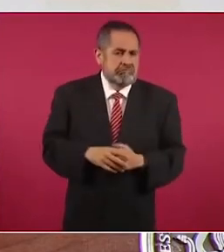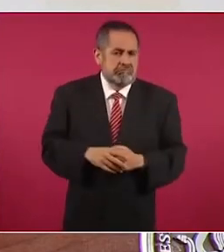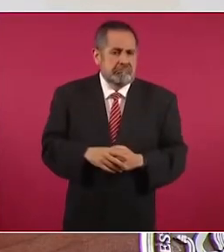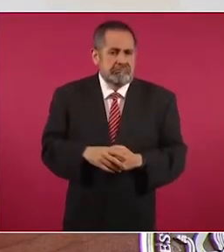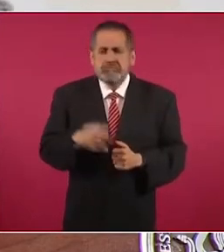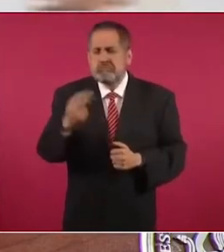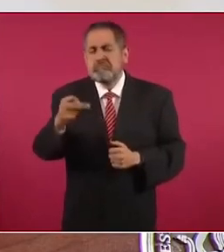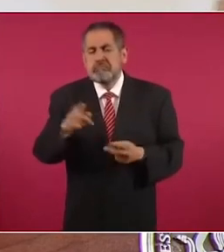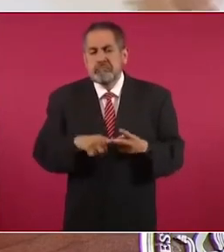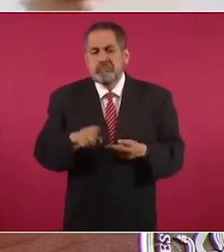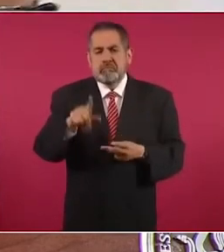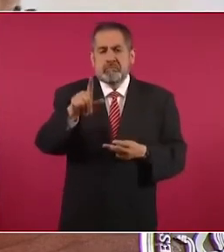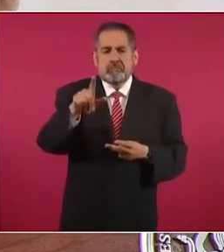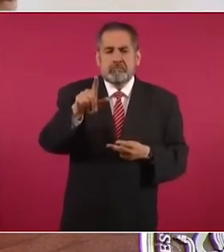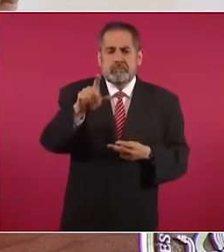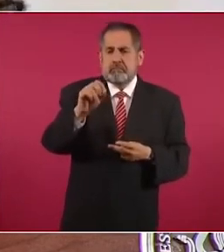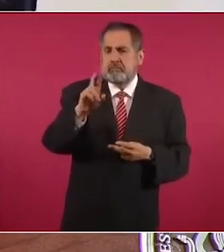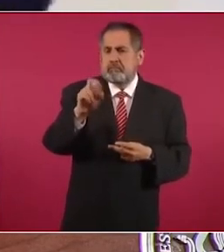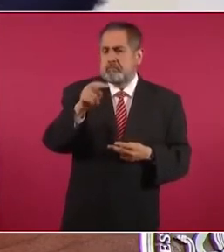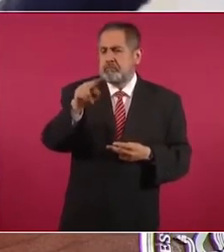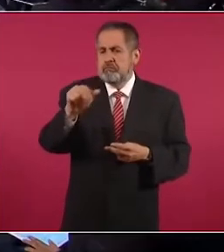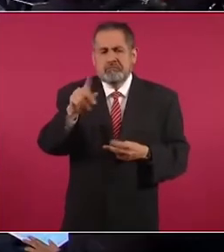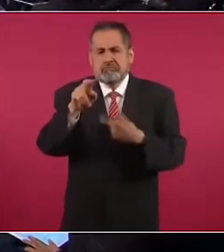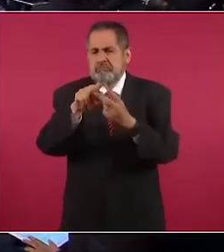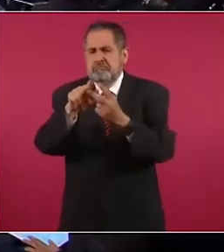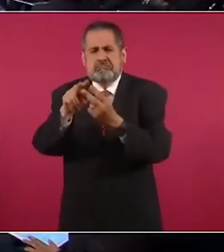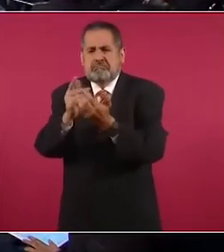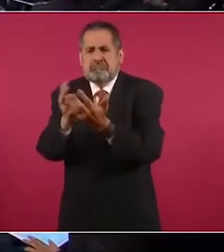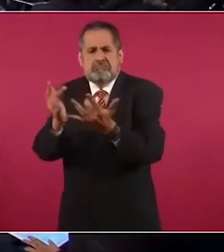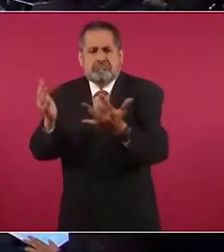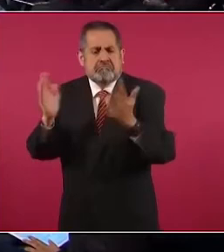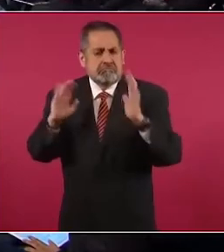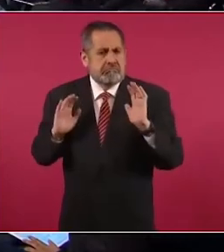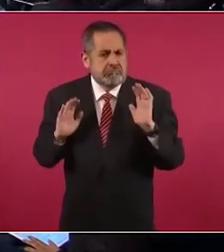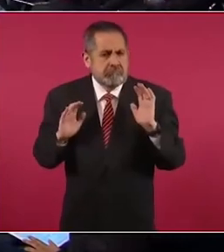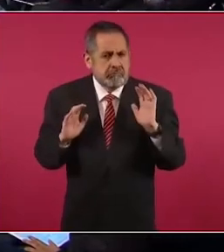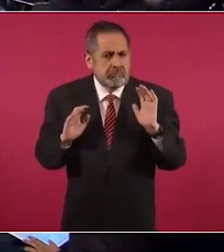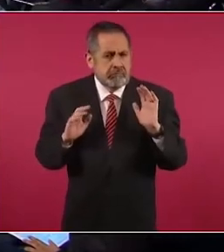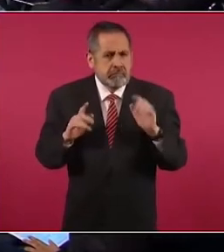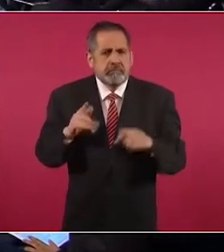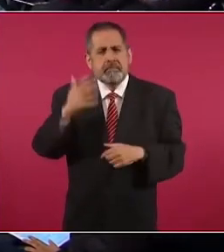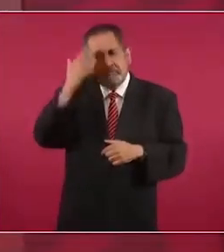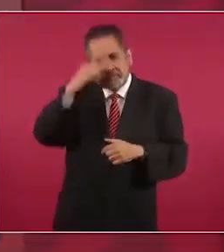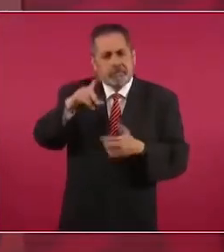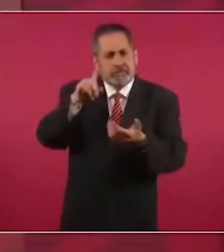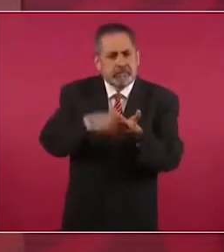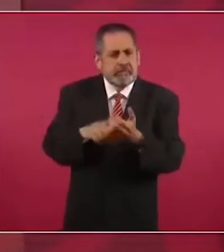¿cómo se llama? Loroña. O sea, ¿pero saben cuántos